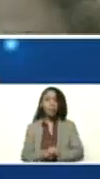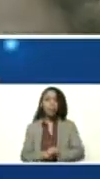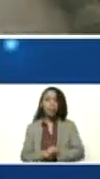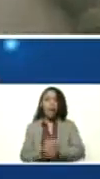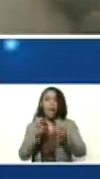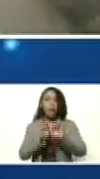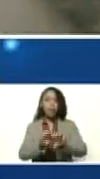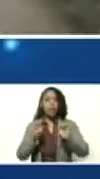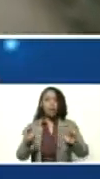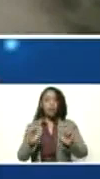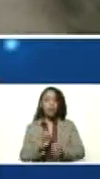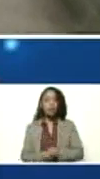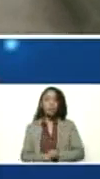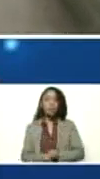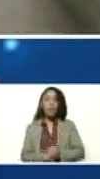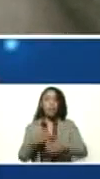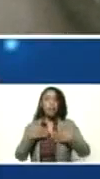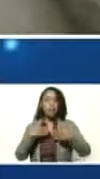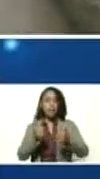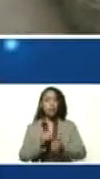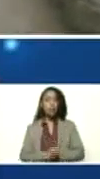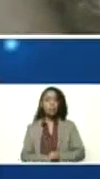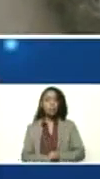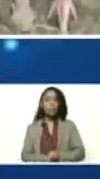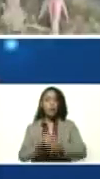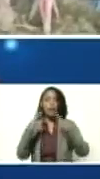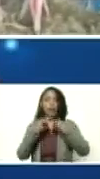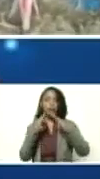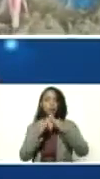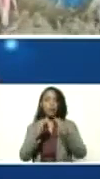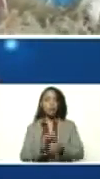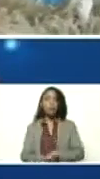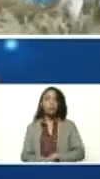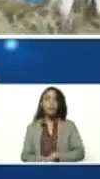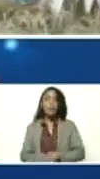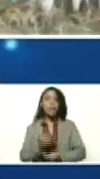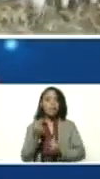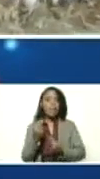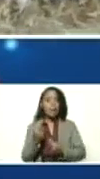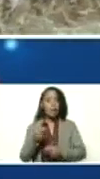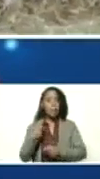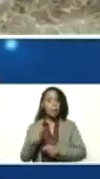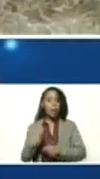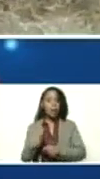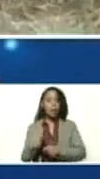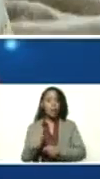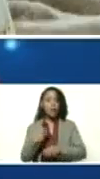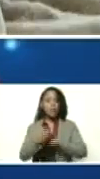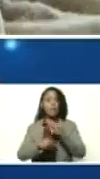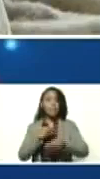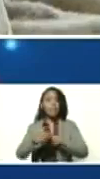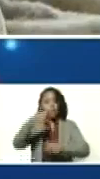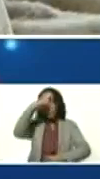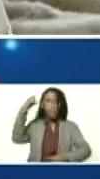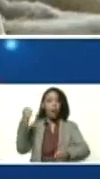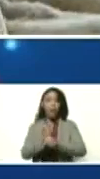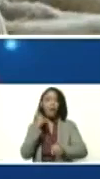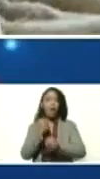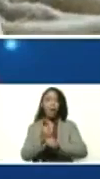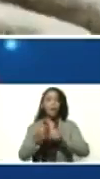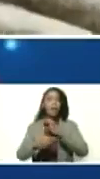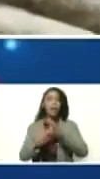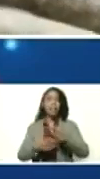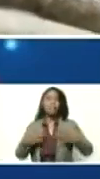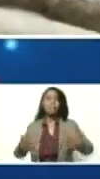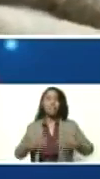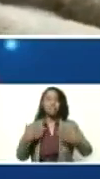educación, en salud, en vivienda, en salario, en generación de empleo, en recreación,